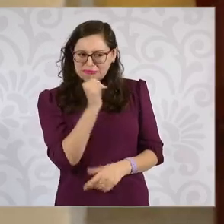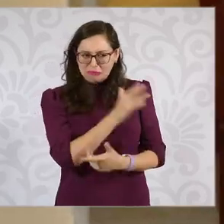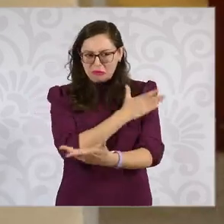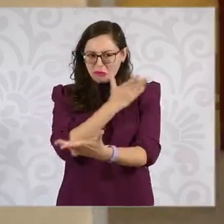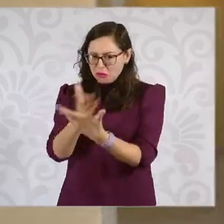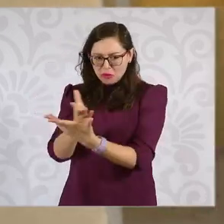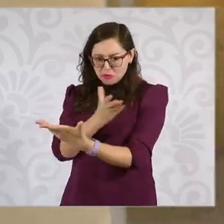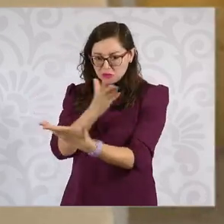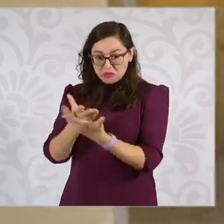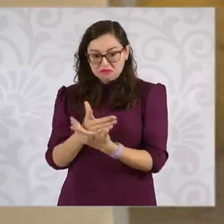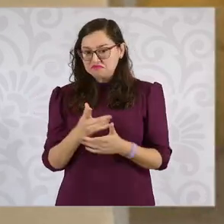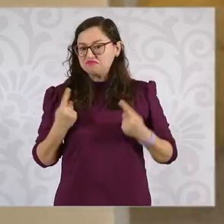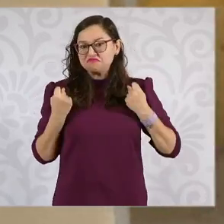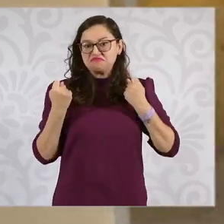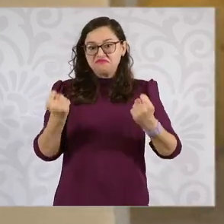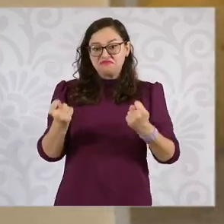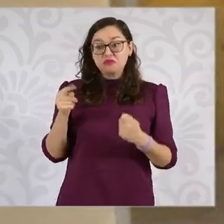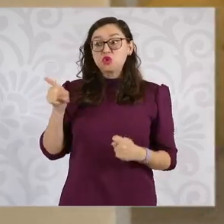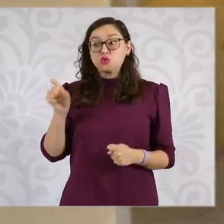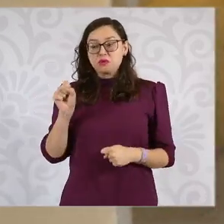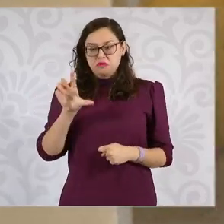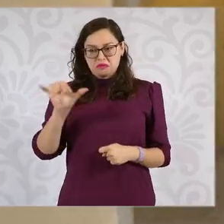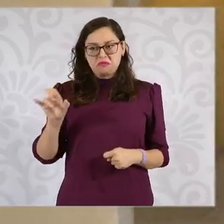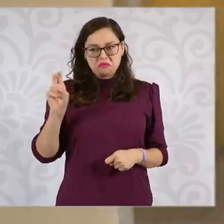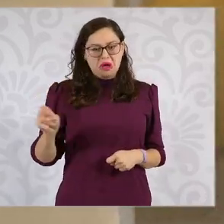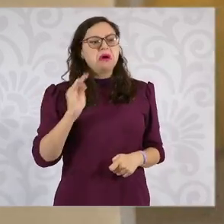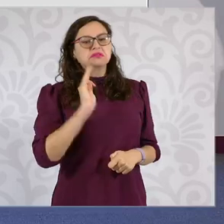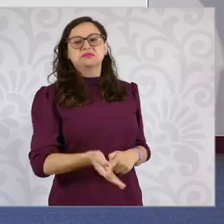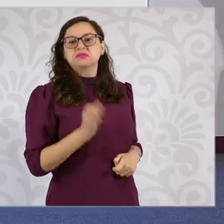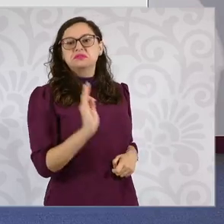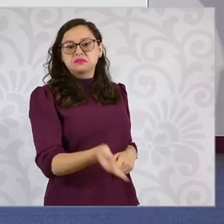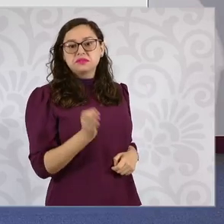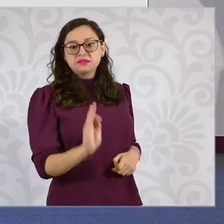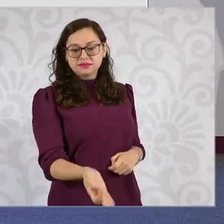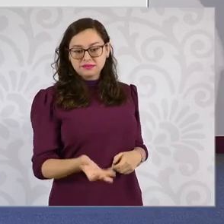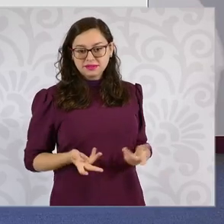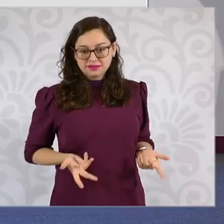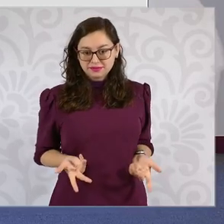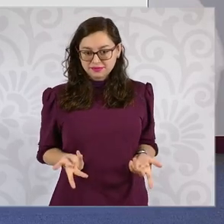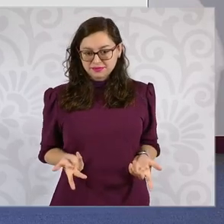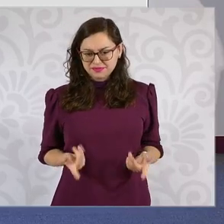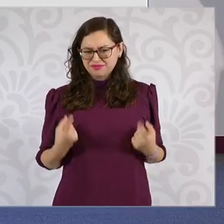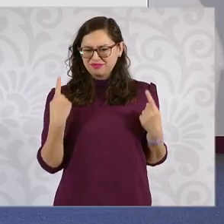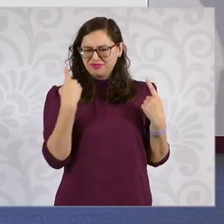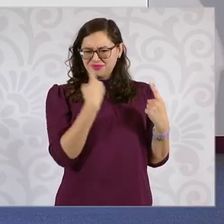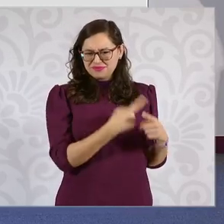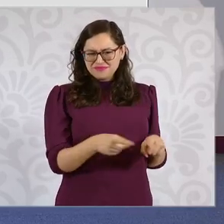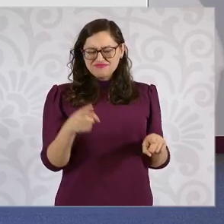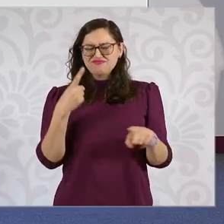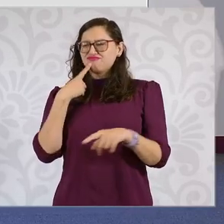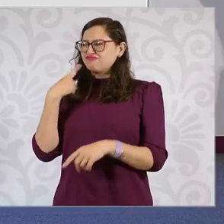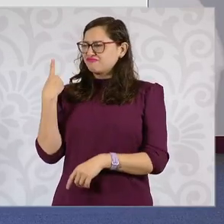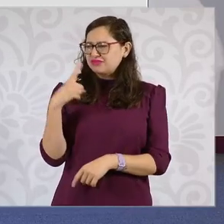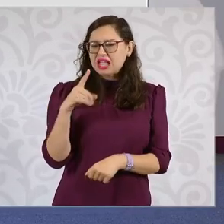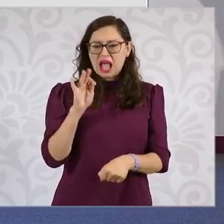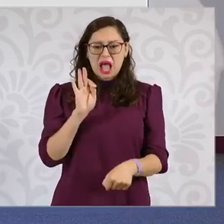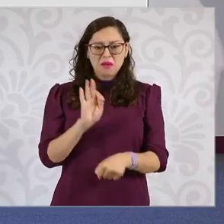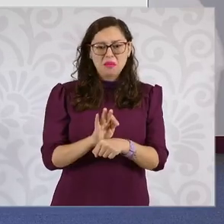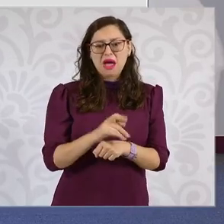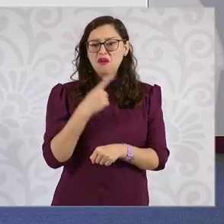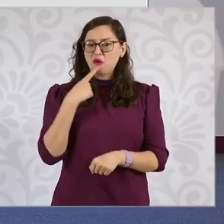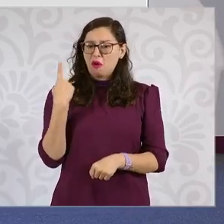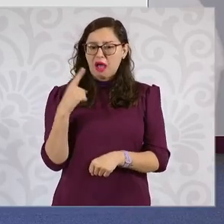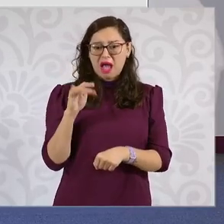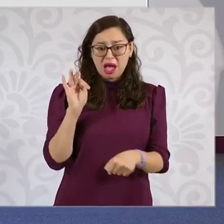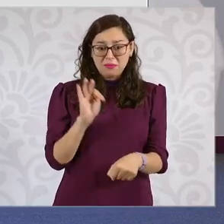han aceptado por la Corte. Adelante. Y distintos amparos, en particular